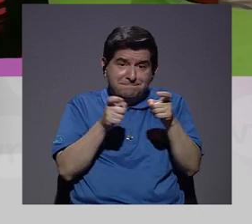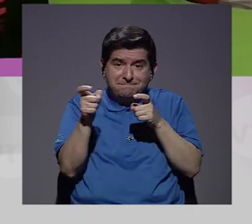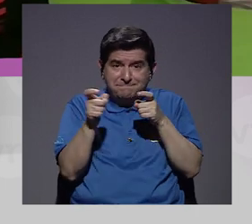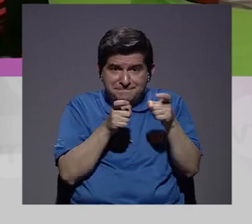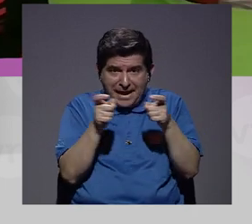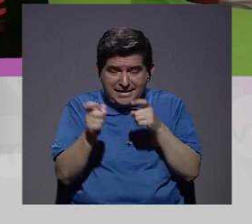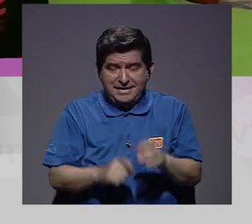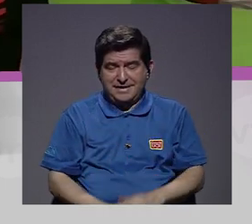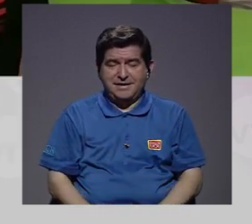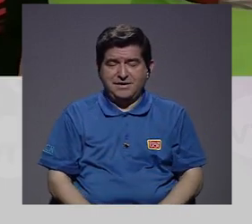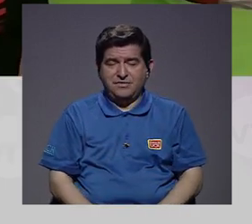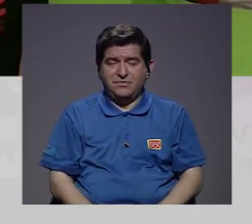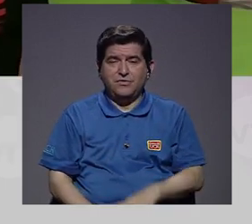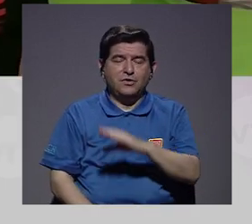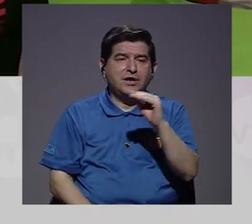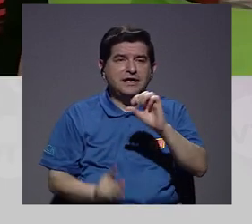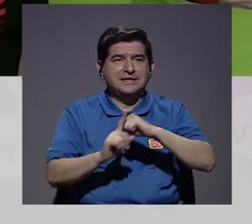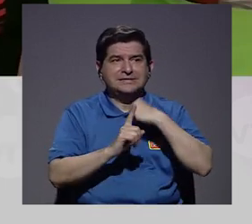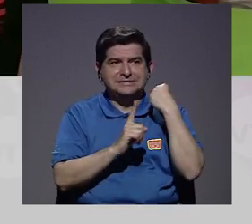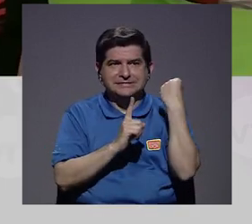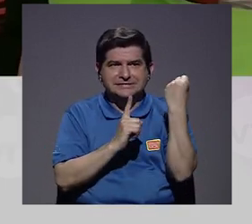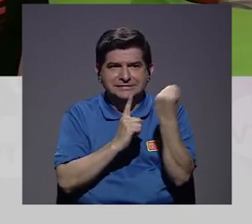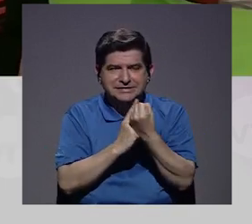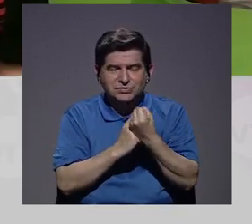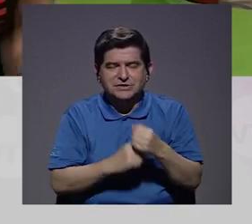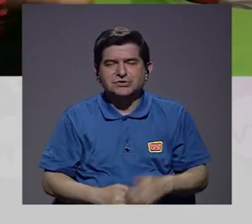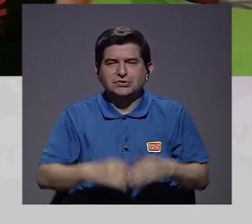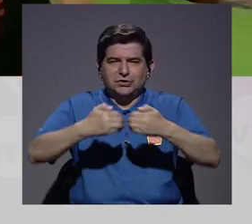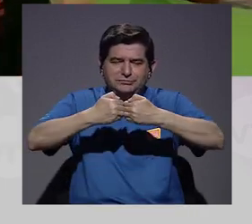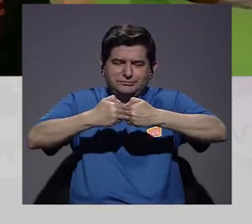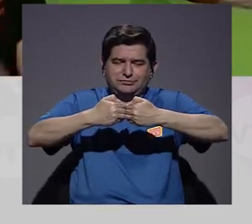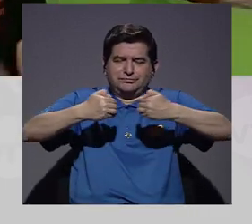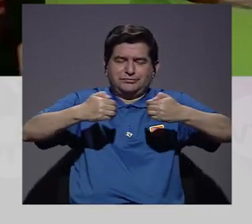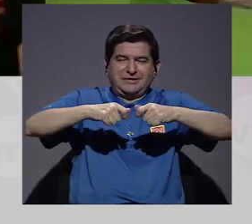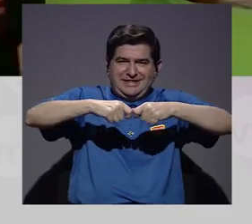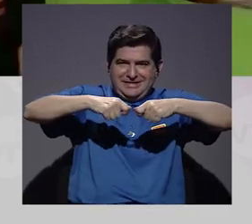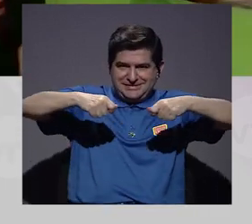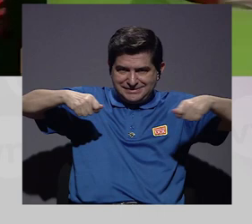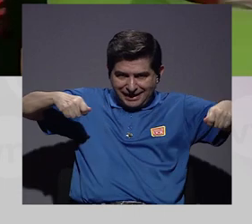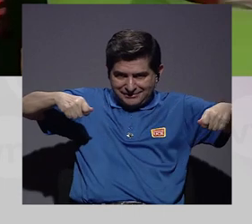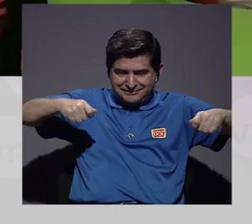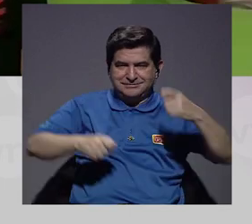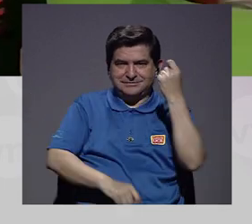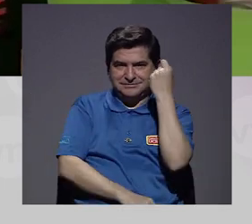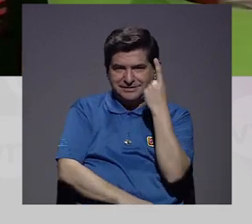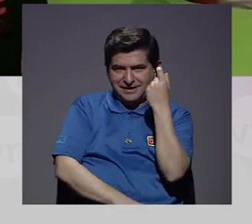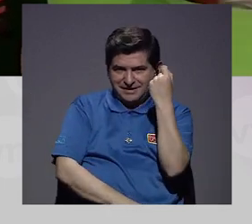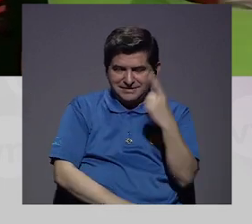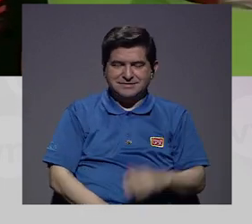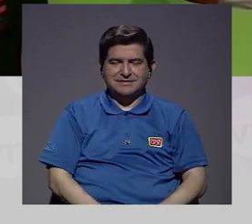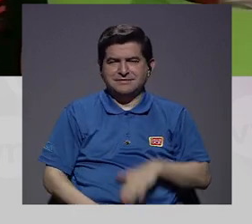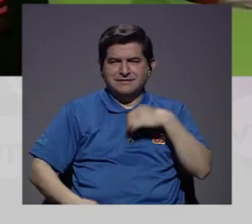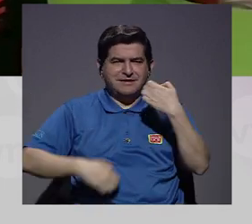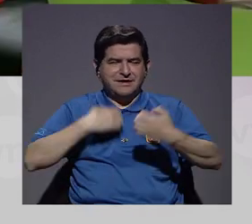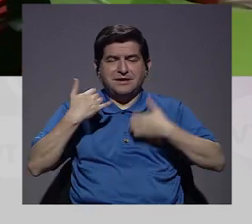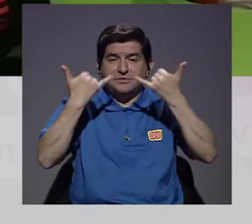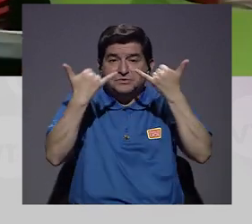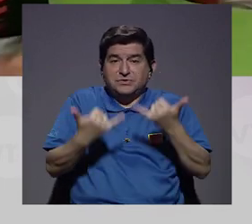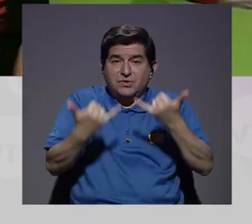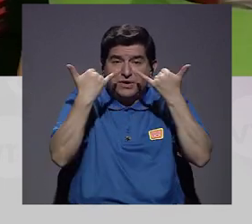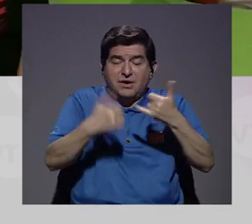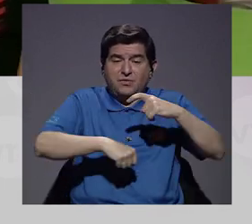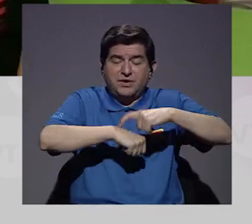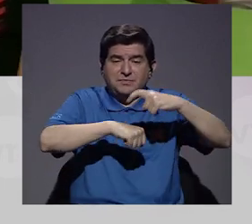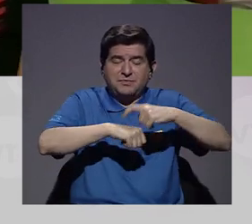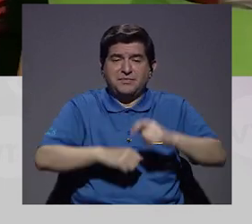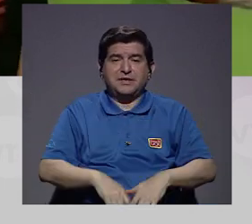del manejo, ¿verdad? De cómo desdistanciarnos un poco, tal vez, ¿verdad? De entender nuestras emociones en